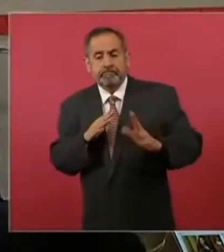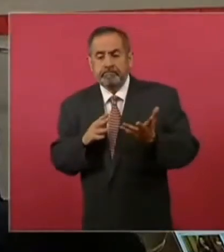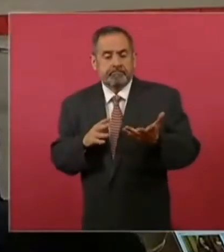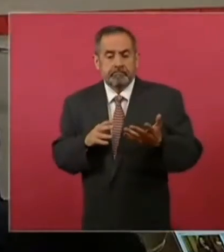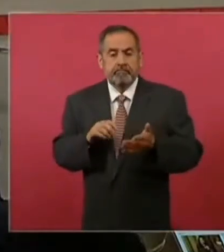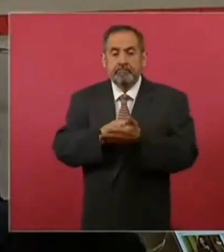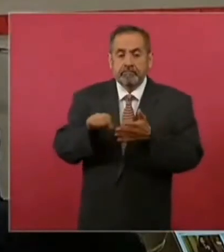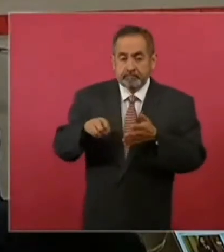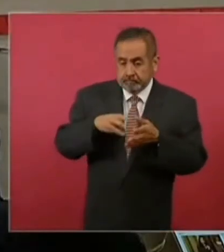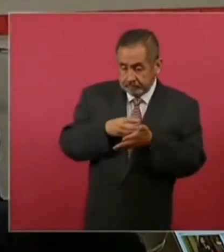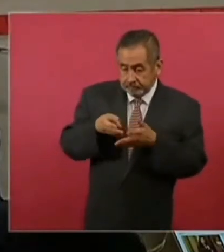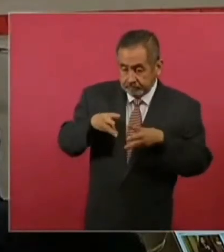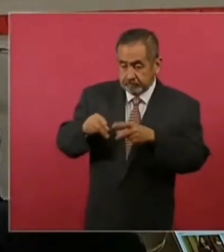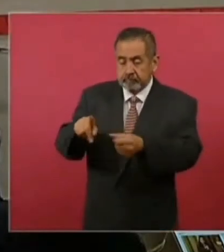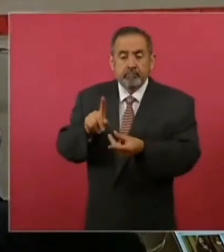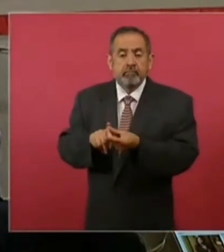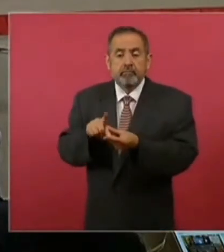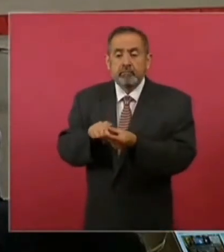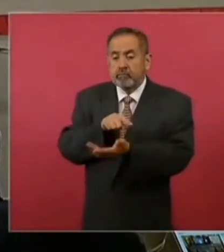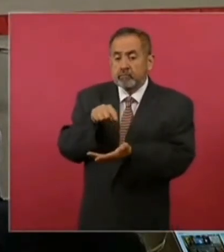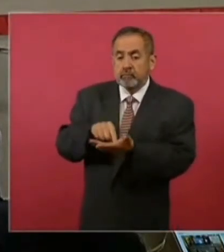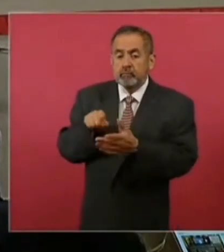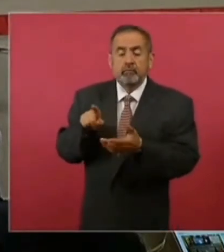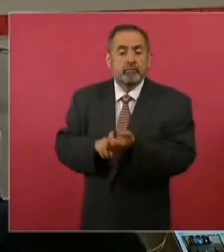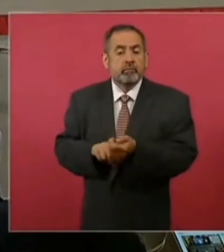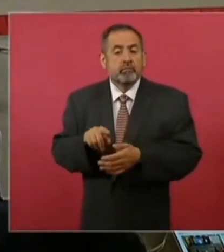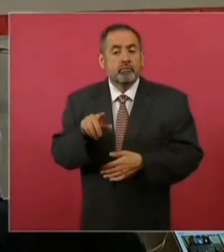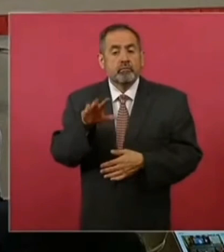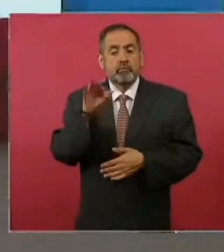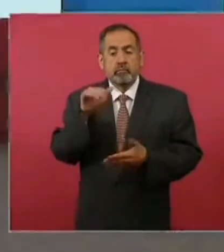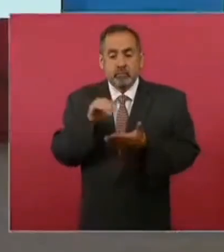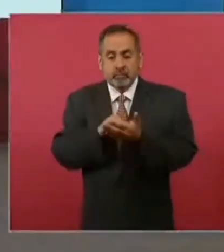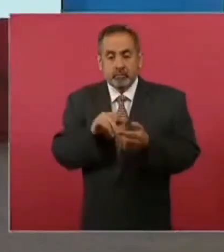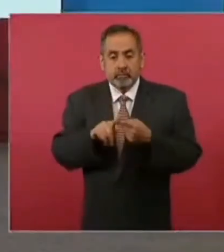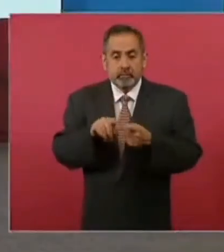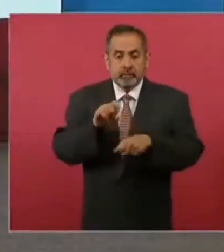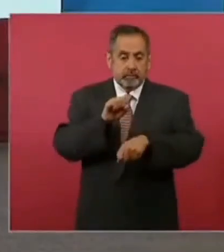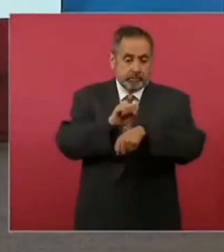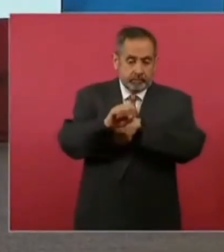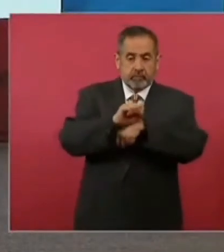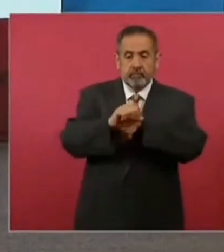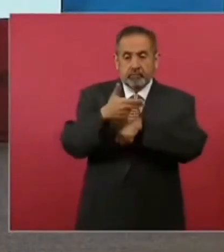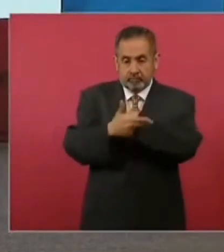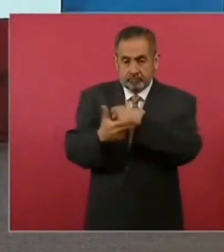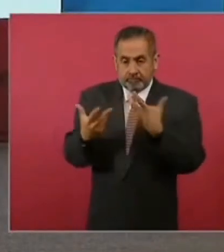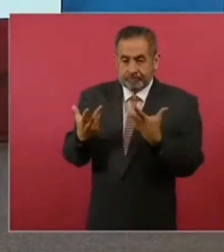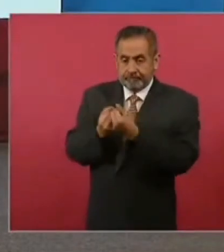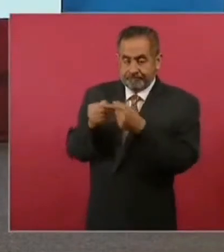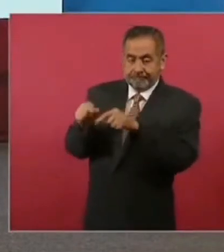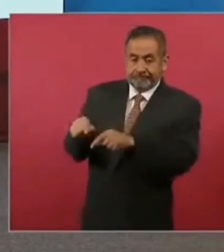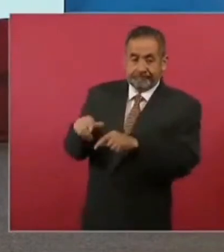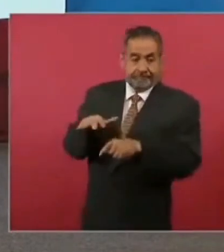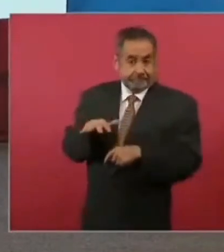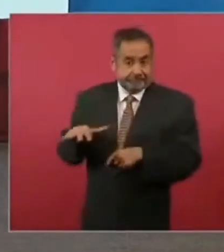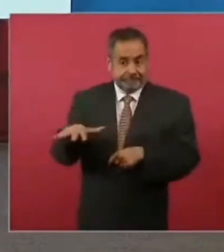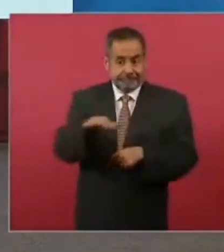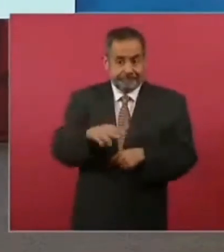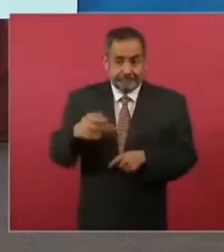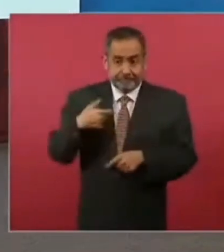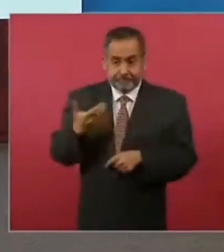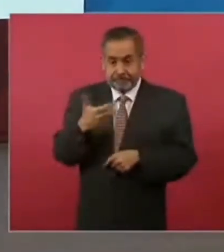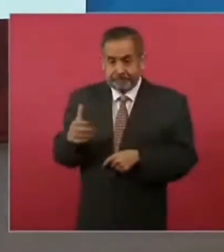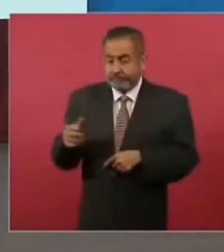empleos directos en 40.000, en El Salvador y Honduras juntos, pero todas esas personas en el campo siempre